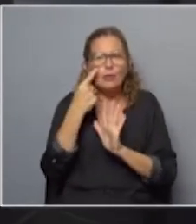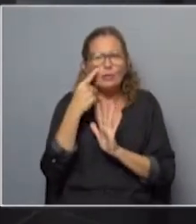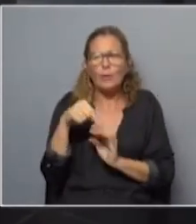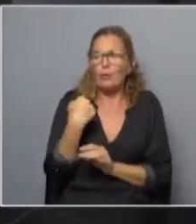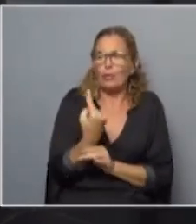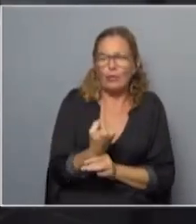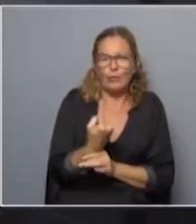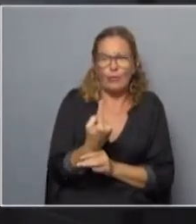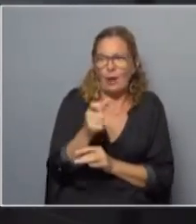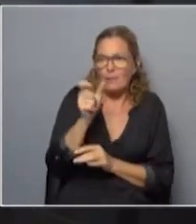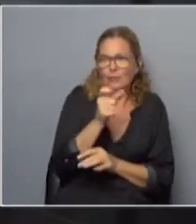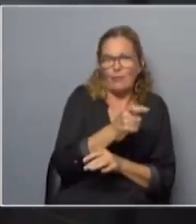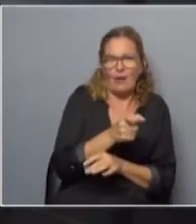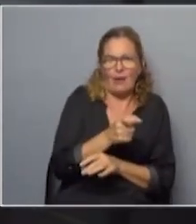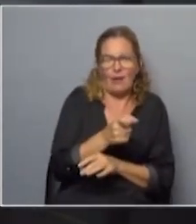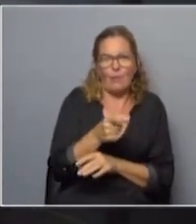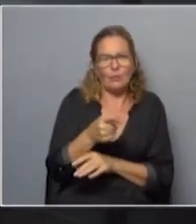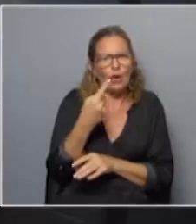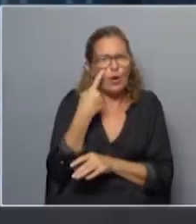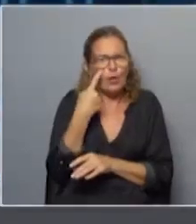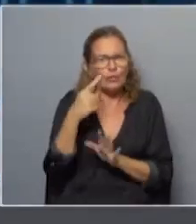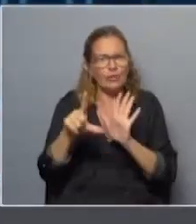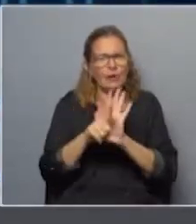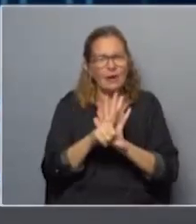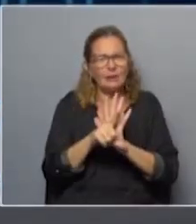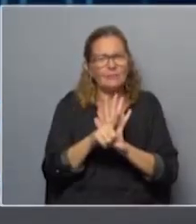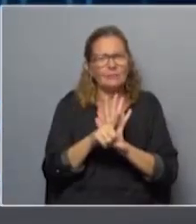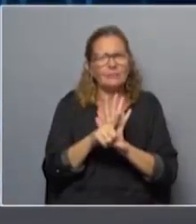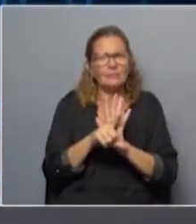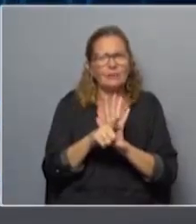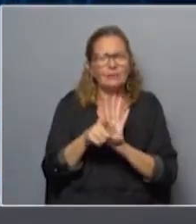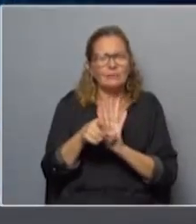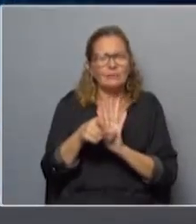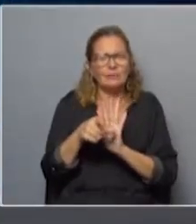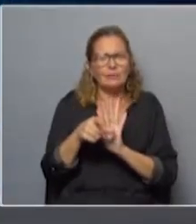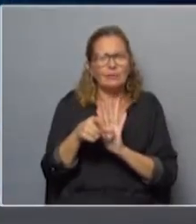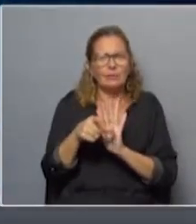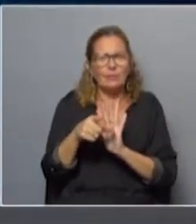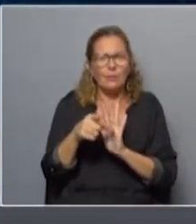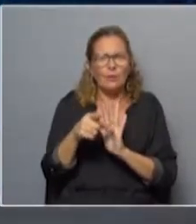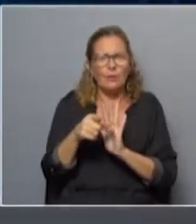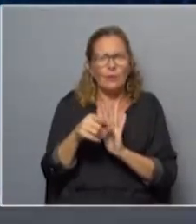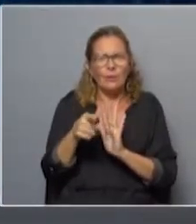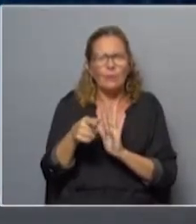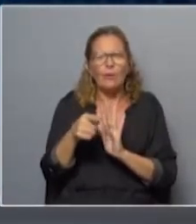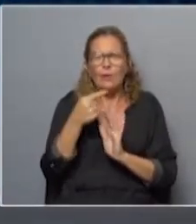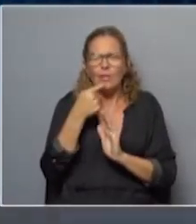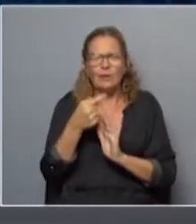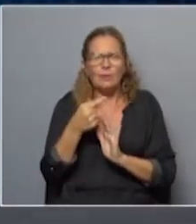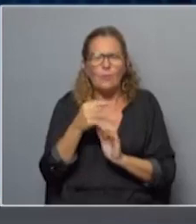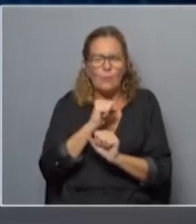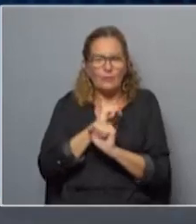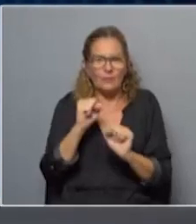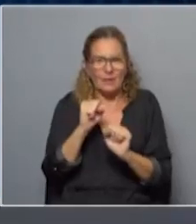sociedad, por los ciudadanos. Porque cuando no se conoce una ley que tiene que ver con derechos, con habilitaciones, con